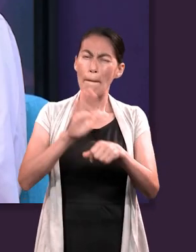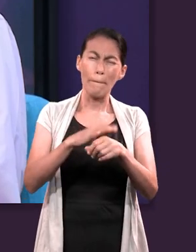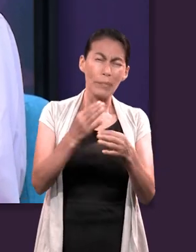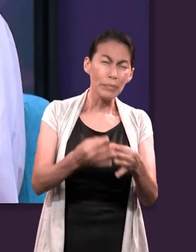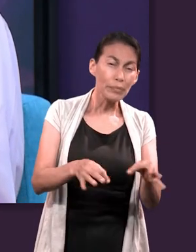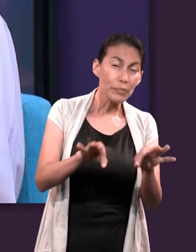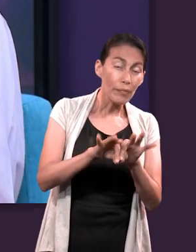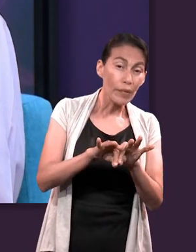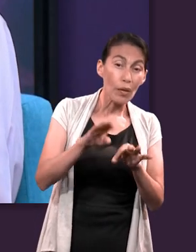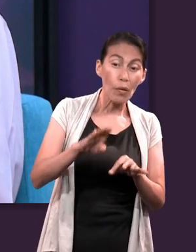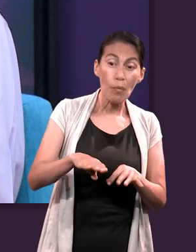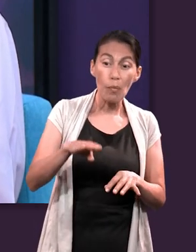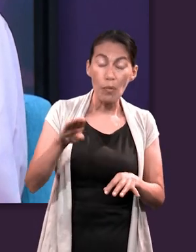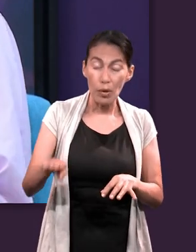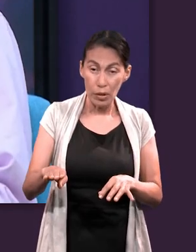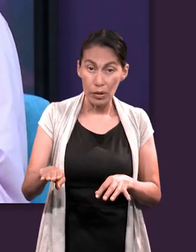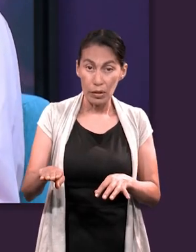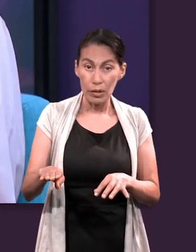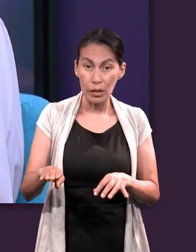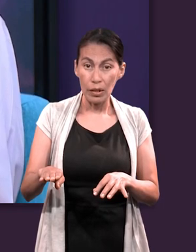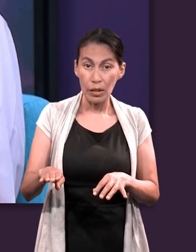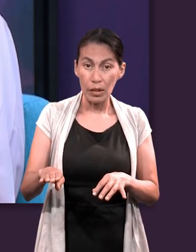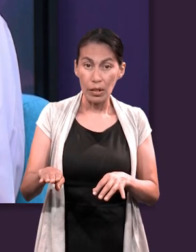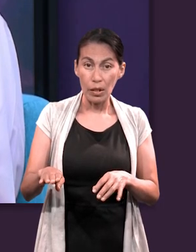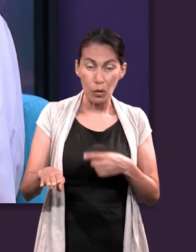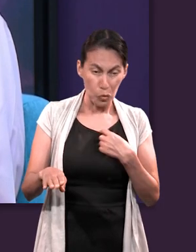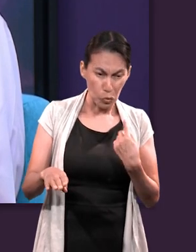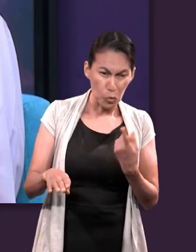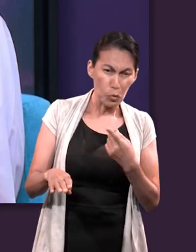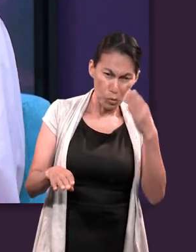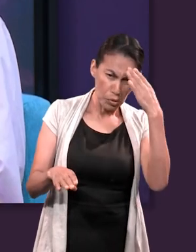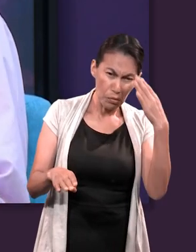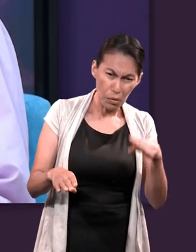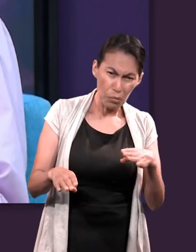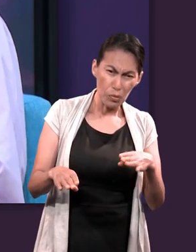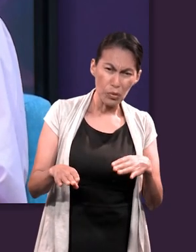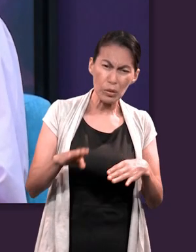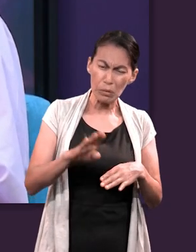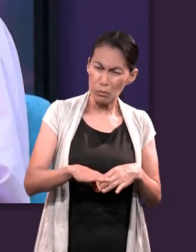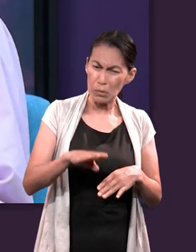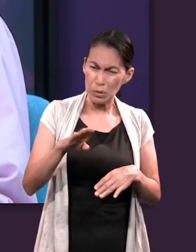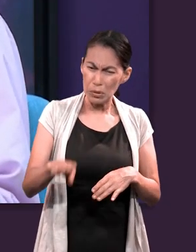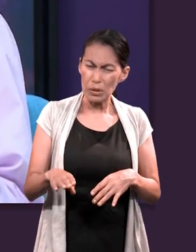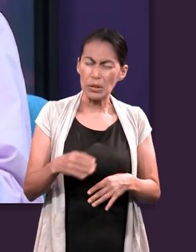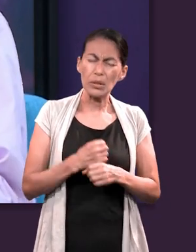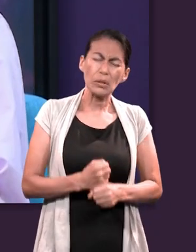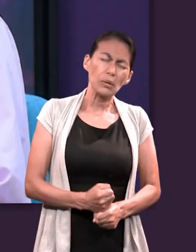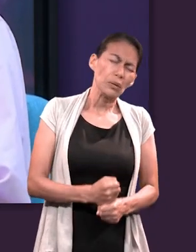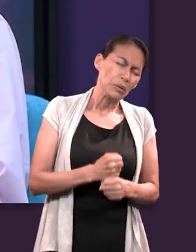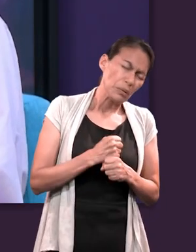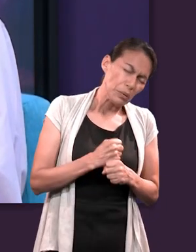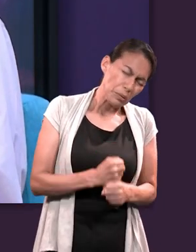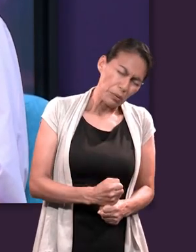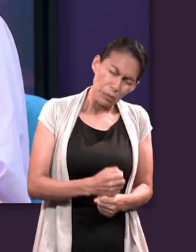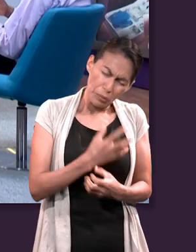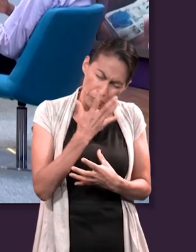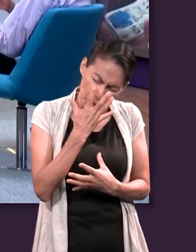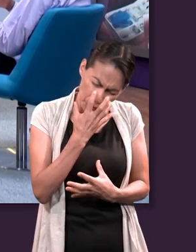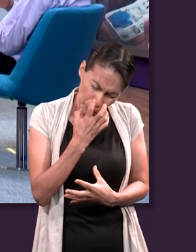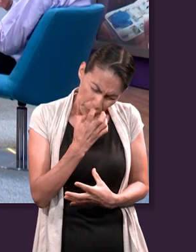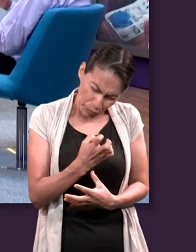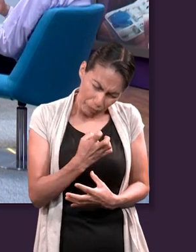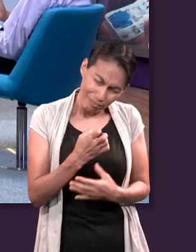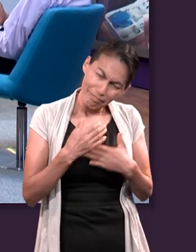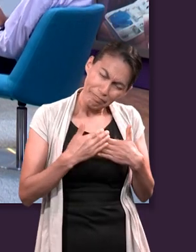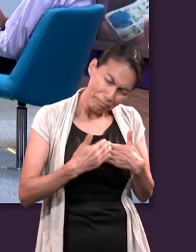más importante que la muerte física, que para nosotros, a nuestro entender, es una separación dolorosa, es